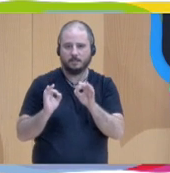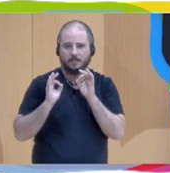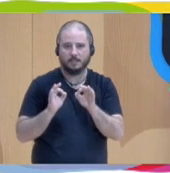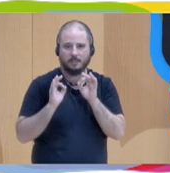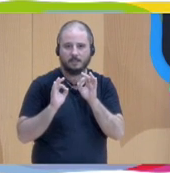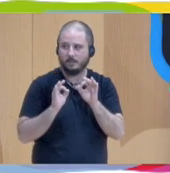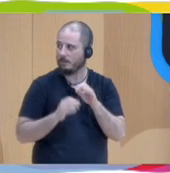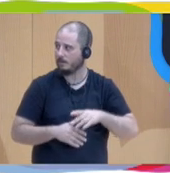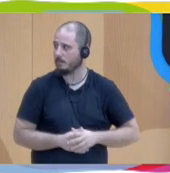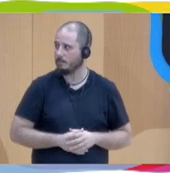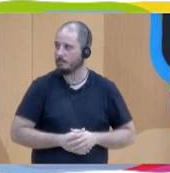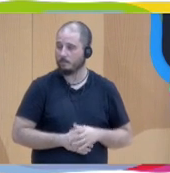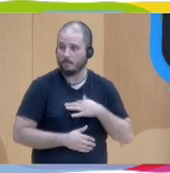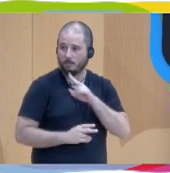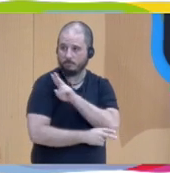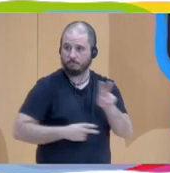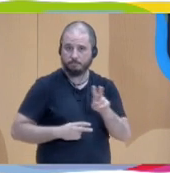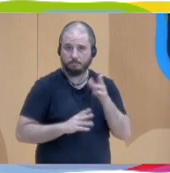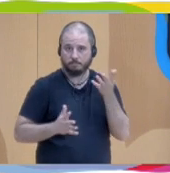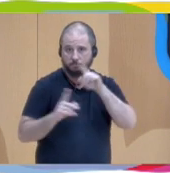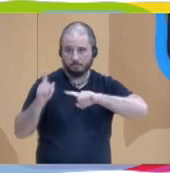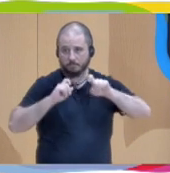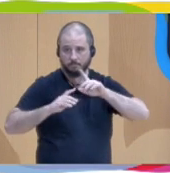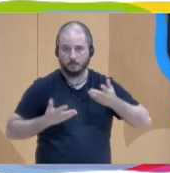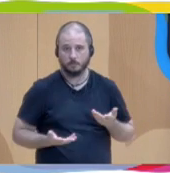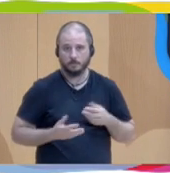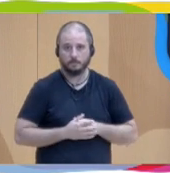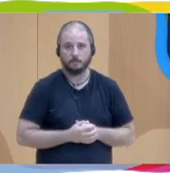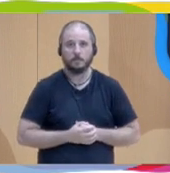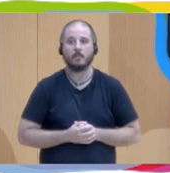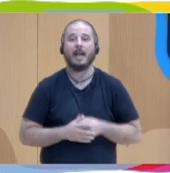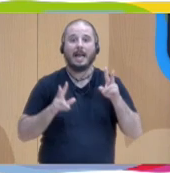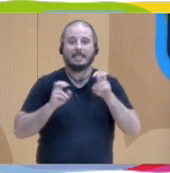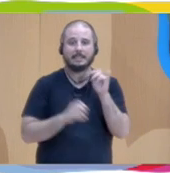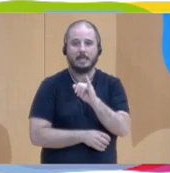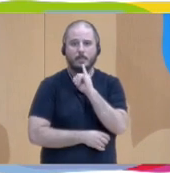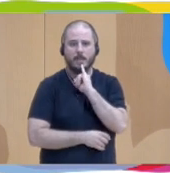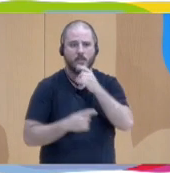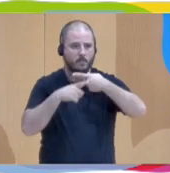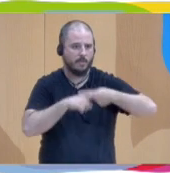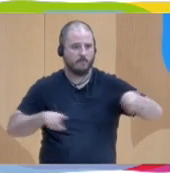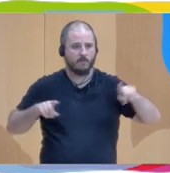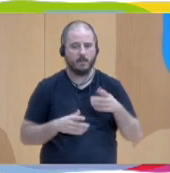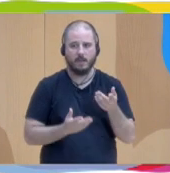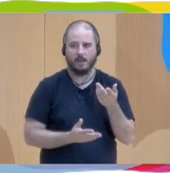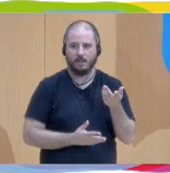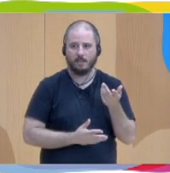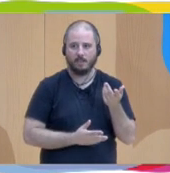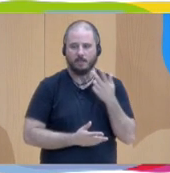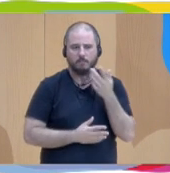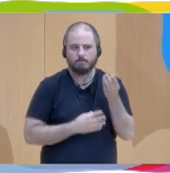responder a la pregunta. Sobre el idioma diferente, cómo se puede hacer